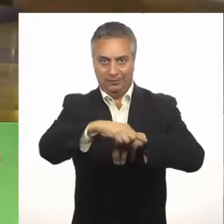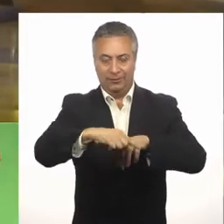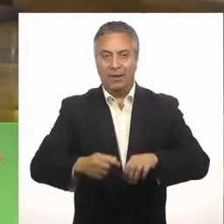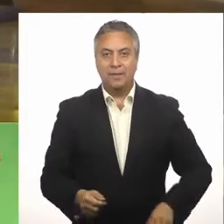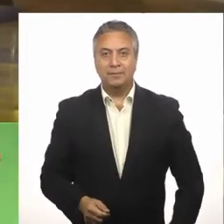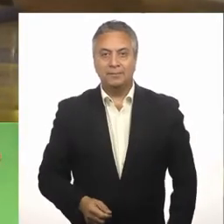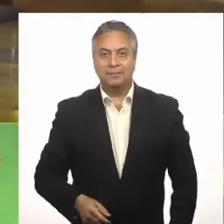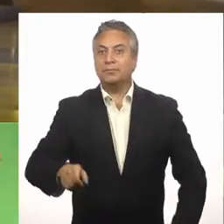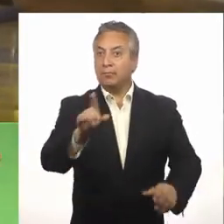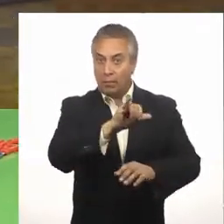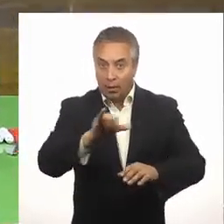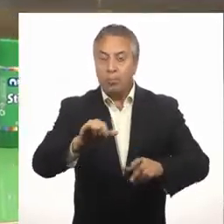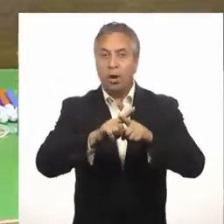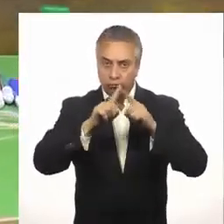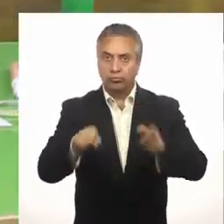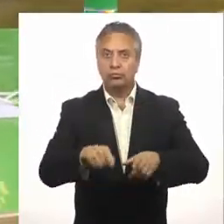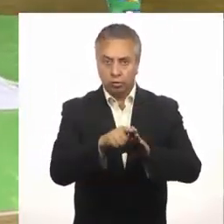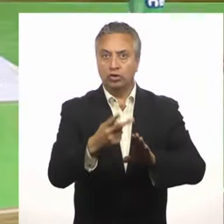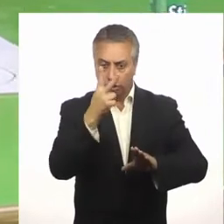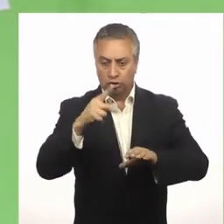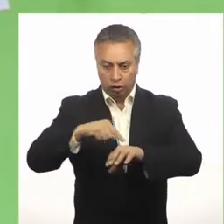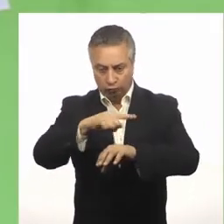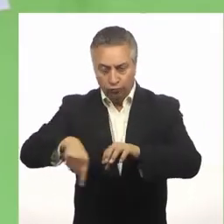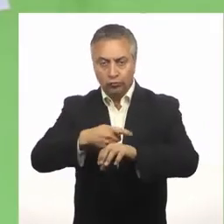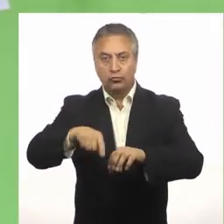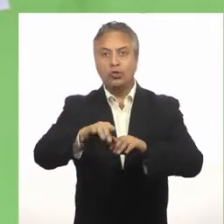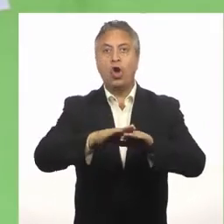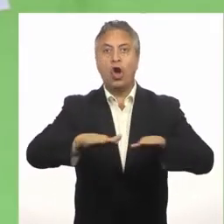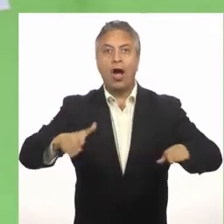Después de esto dibujamos dos circunferencias en la hoja blanca.